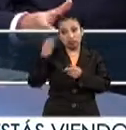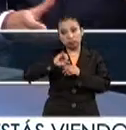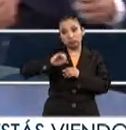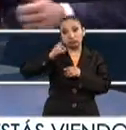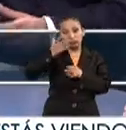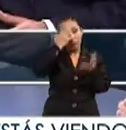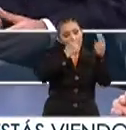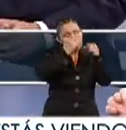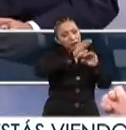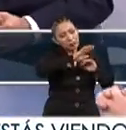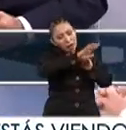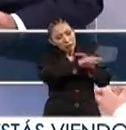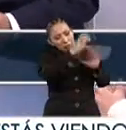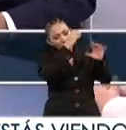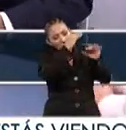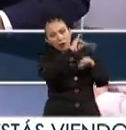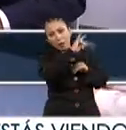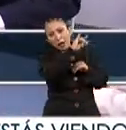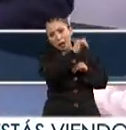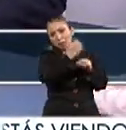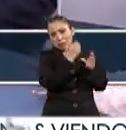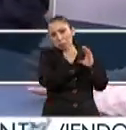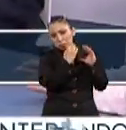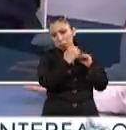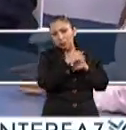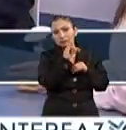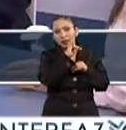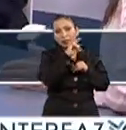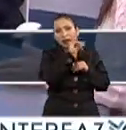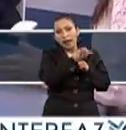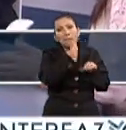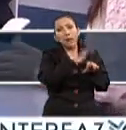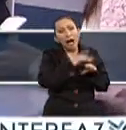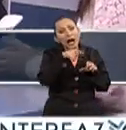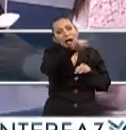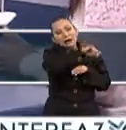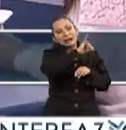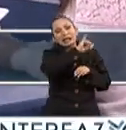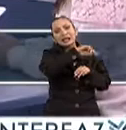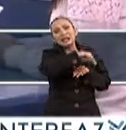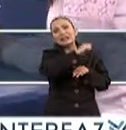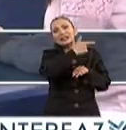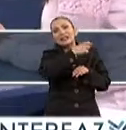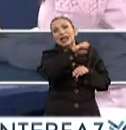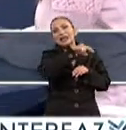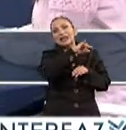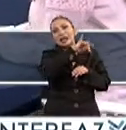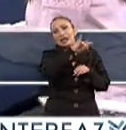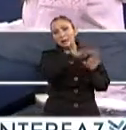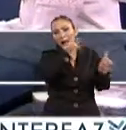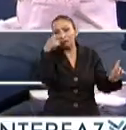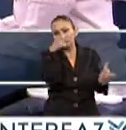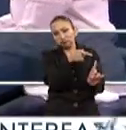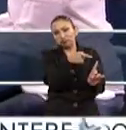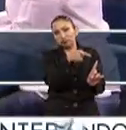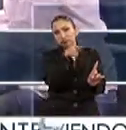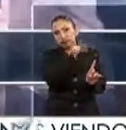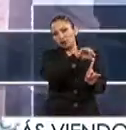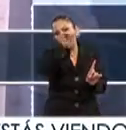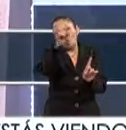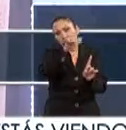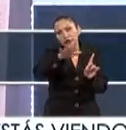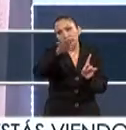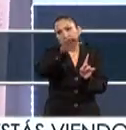llevabas basada en el Politécnico. En el Politécnico. El Politécnico es más parte de ingeniería, obviamente la carrera ya era más enfocada a